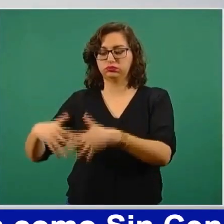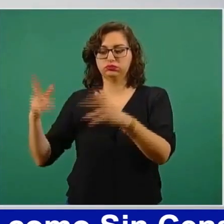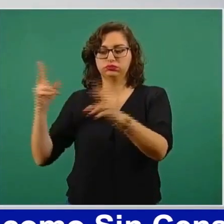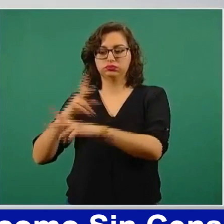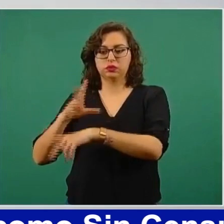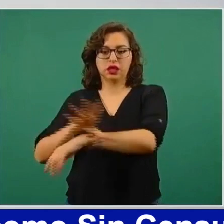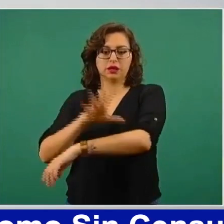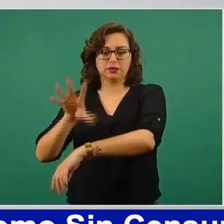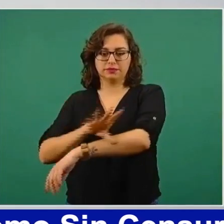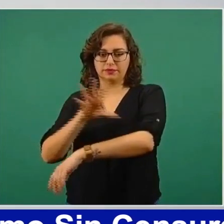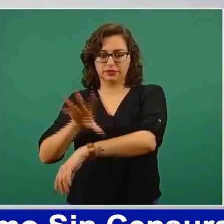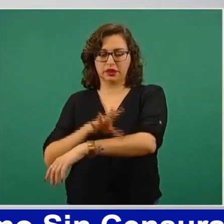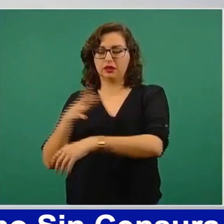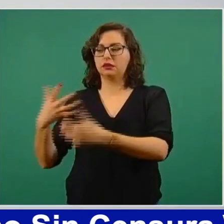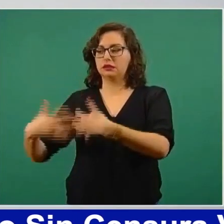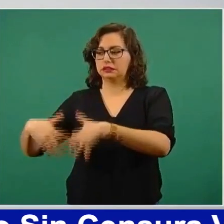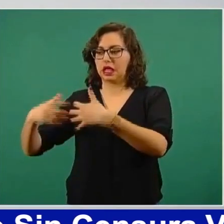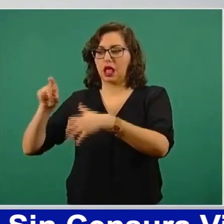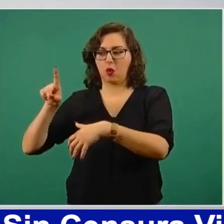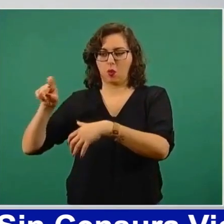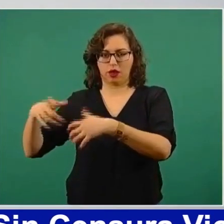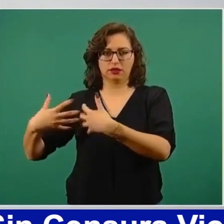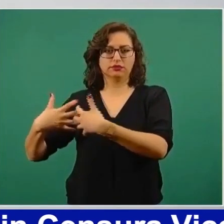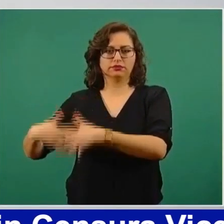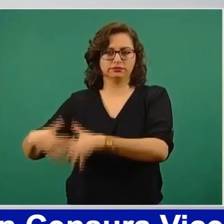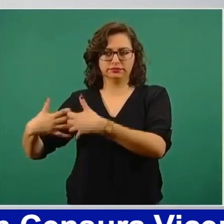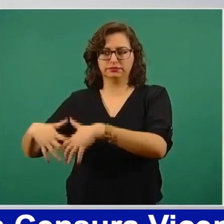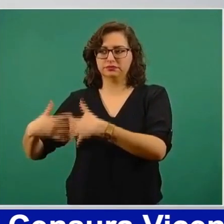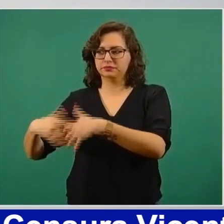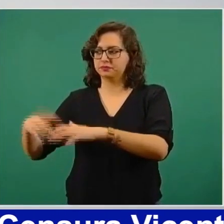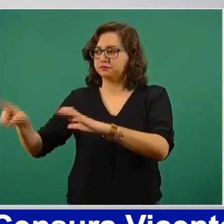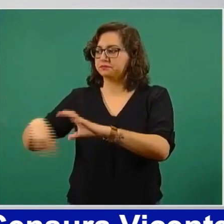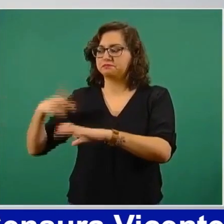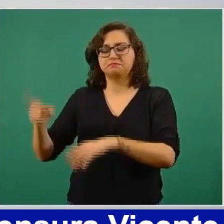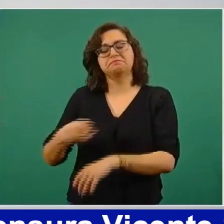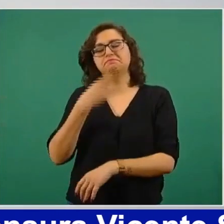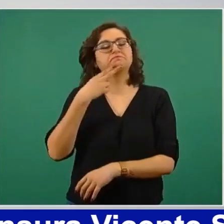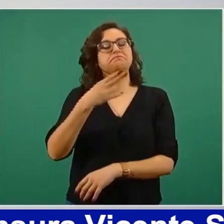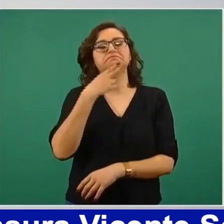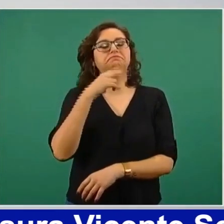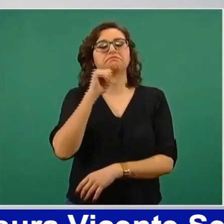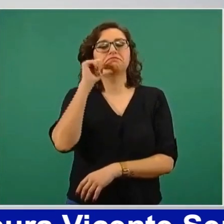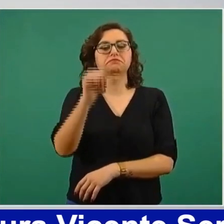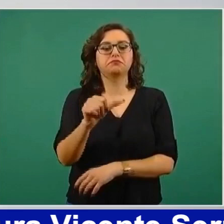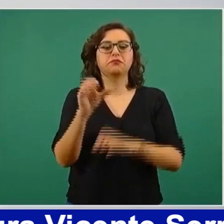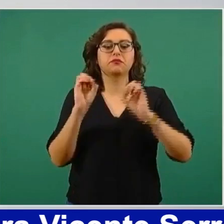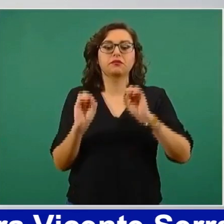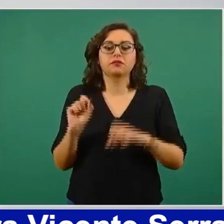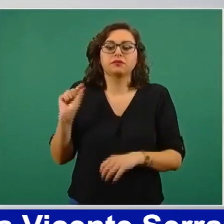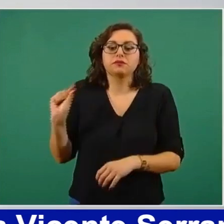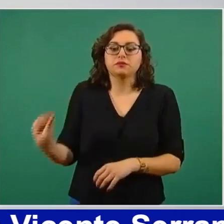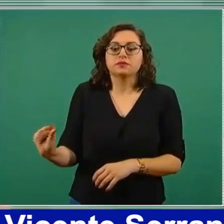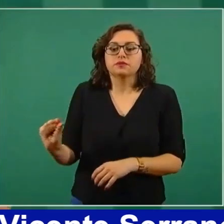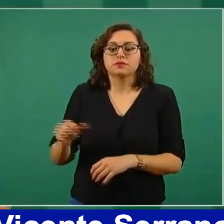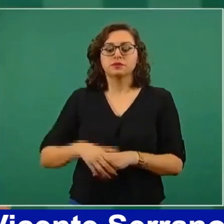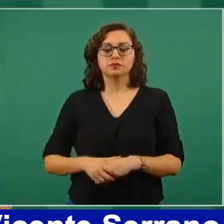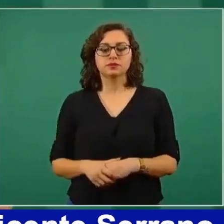región también donde hay población afro-mexicana,